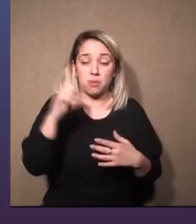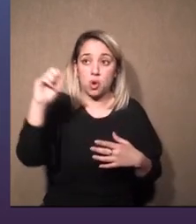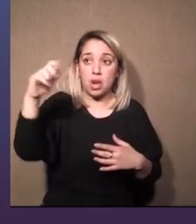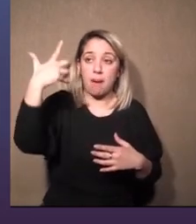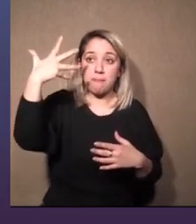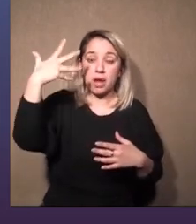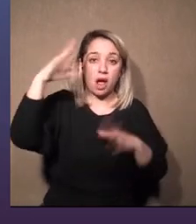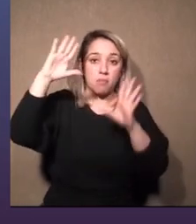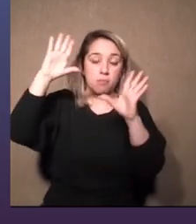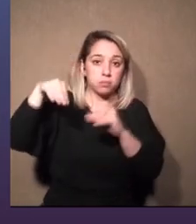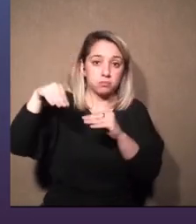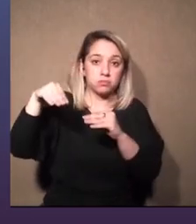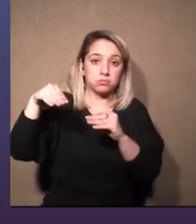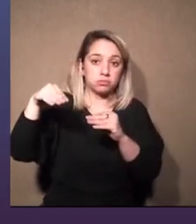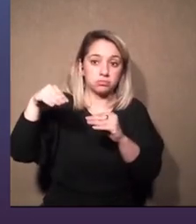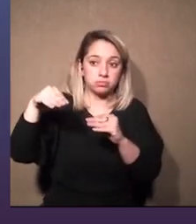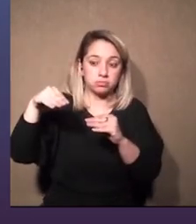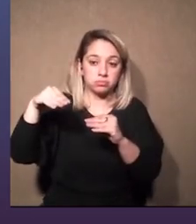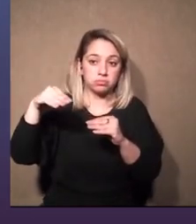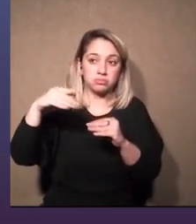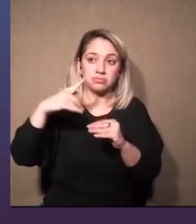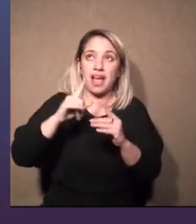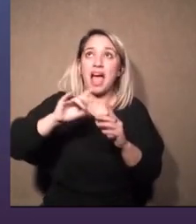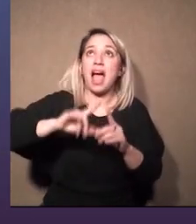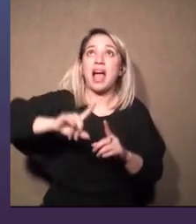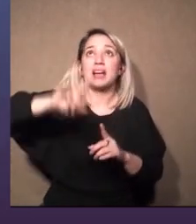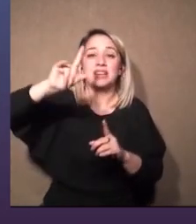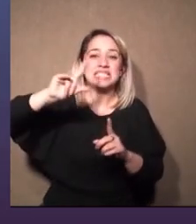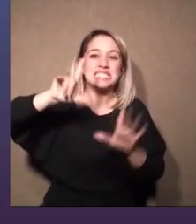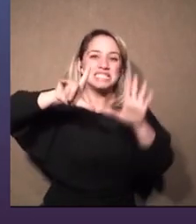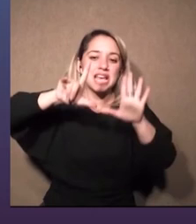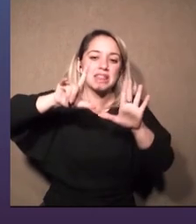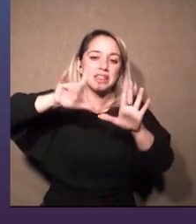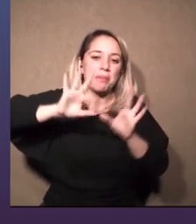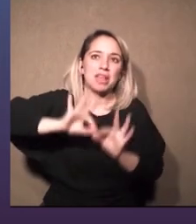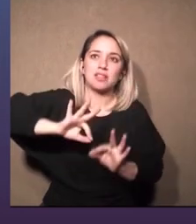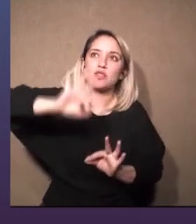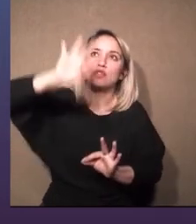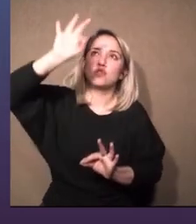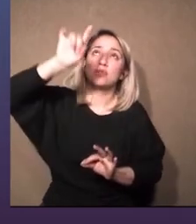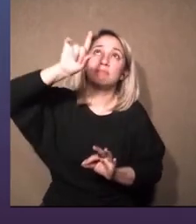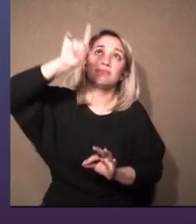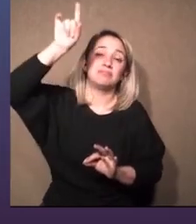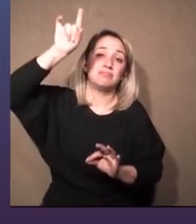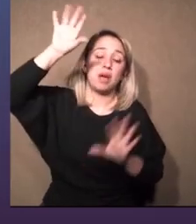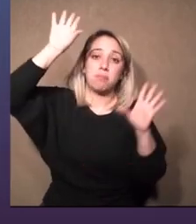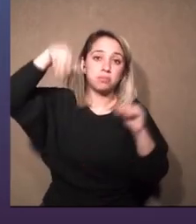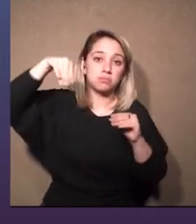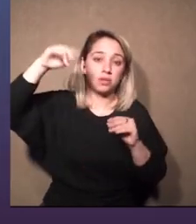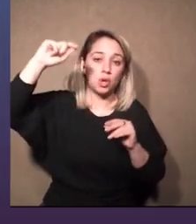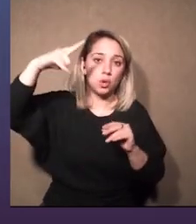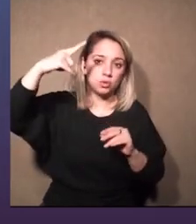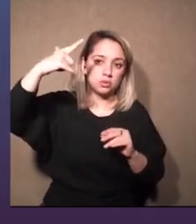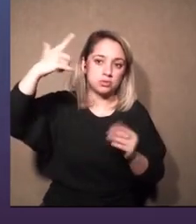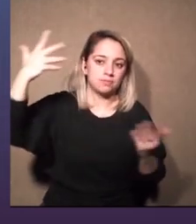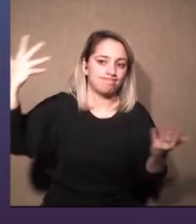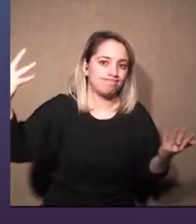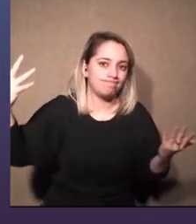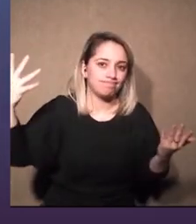lámpara a 7 metros y medio de altura yo no voy a poder hacer nada salvo